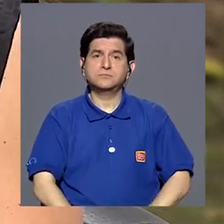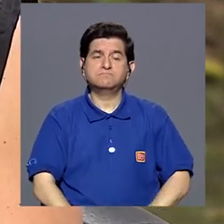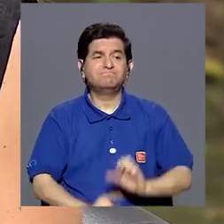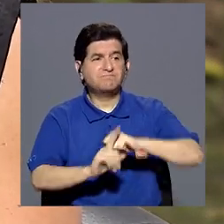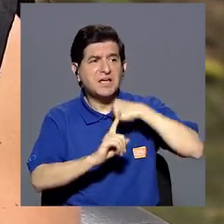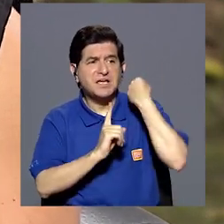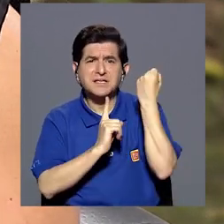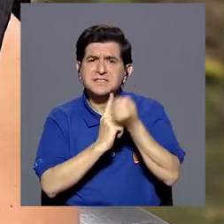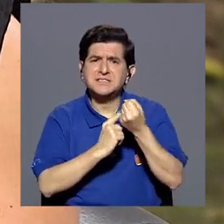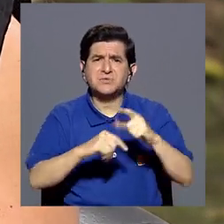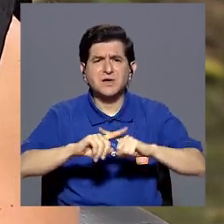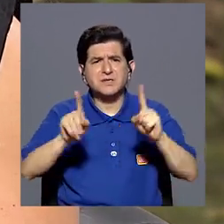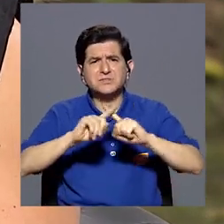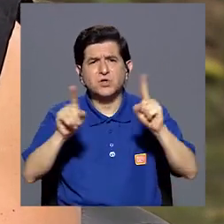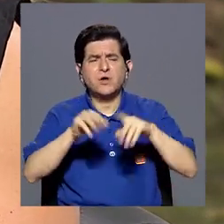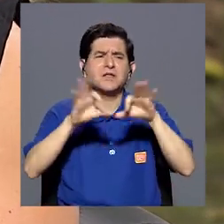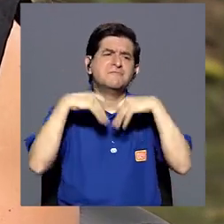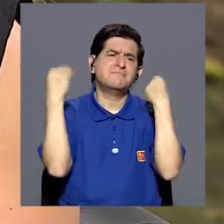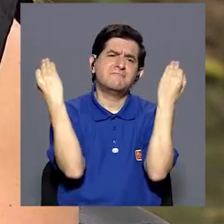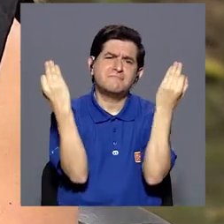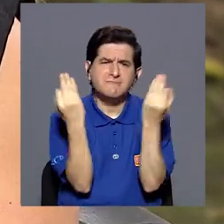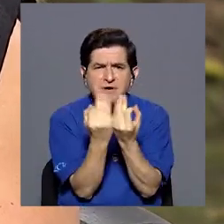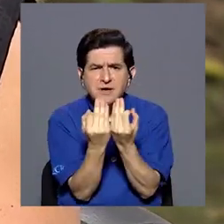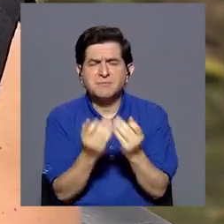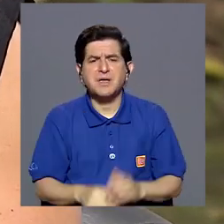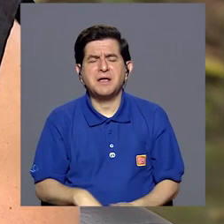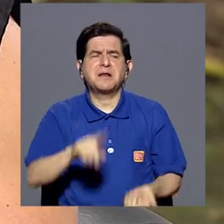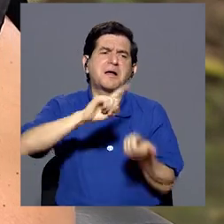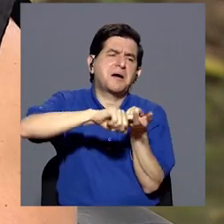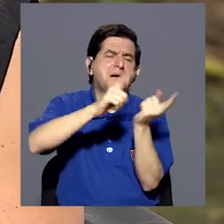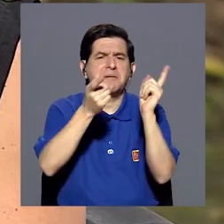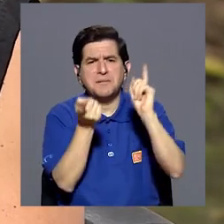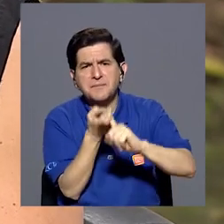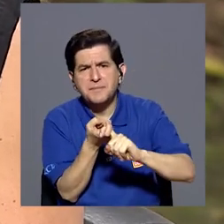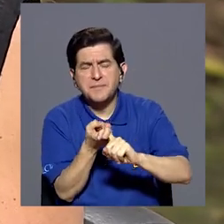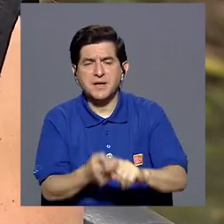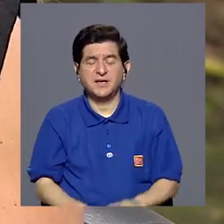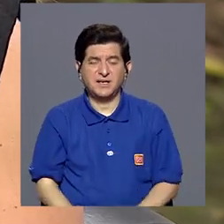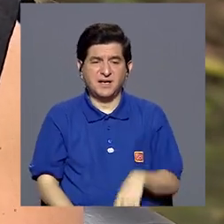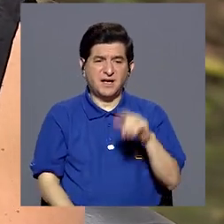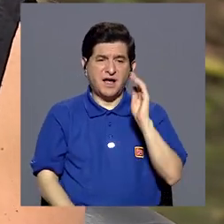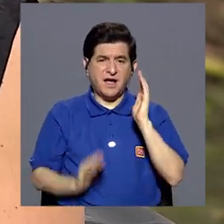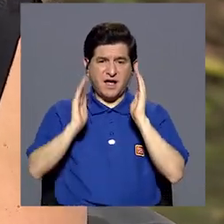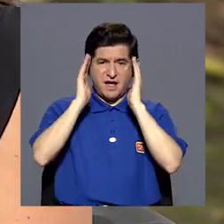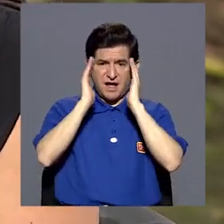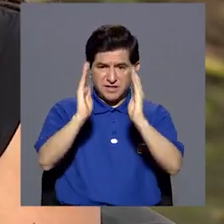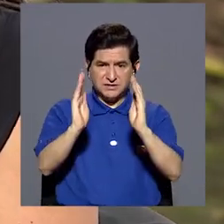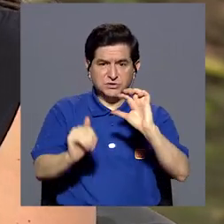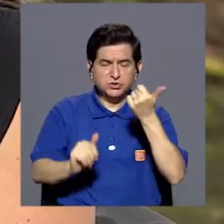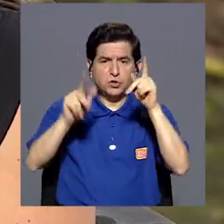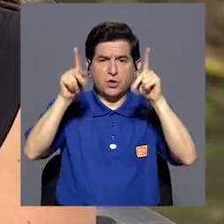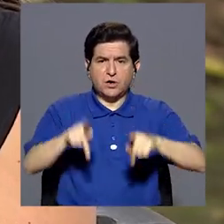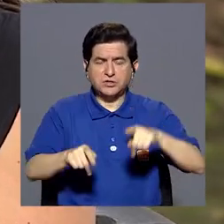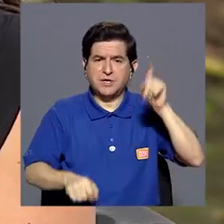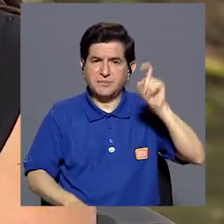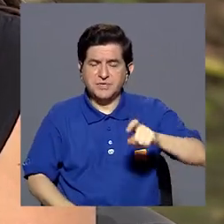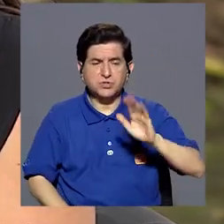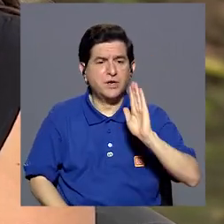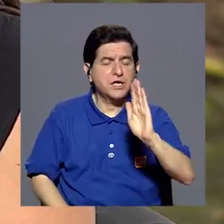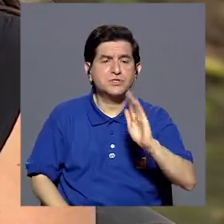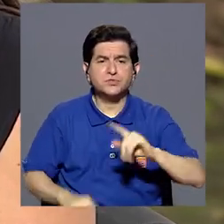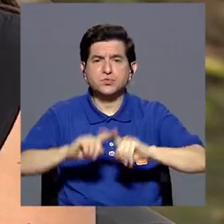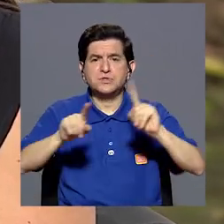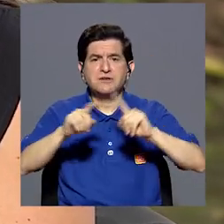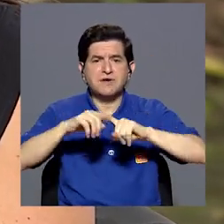y por circunstancias, por cuestiones familiares, cuestiones de amistad, tienen que atender a otra persona en sus